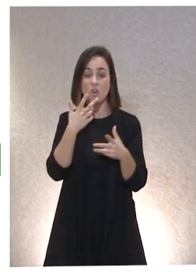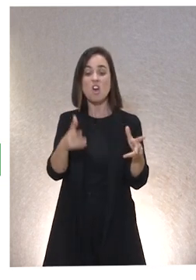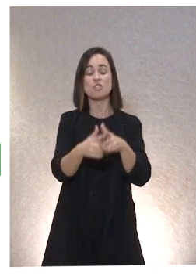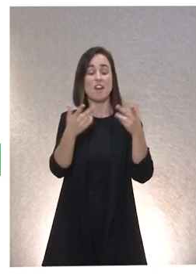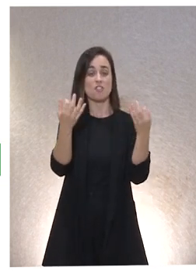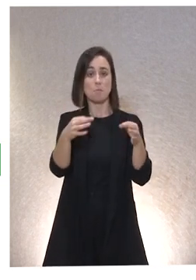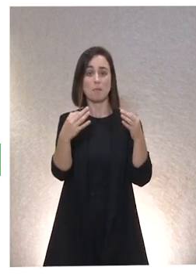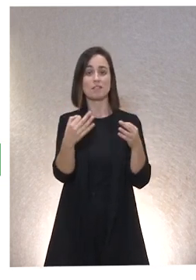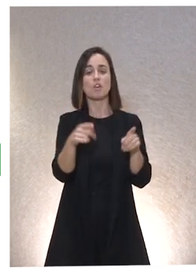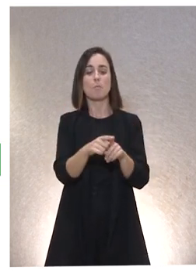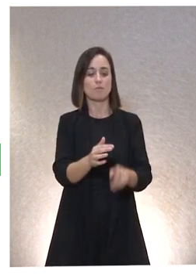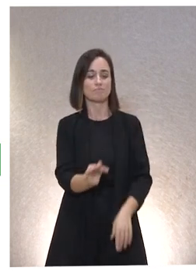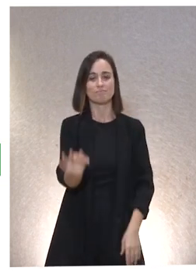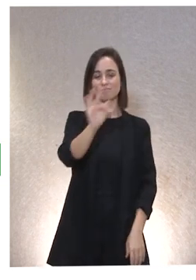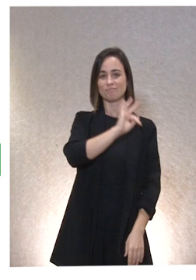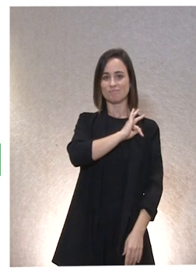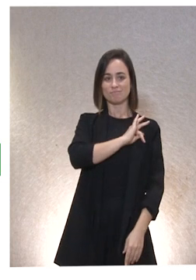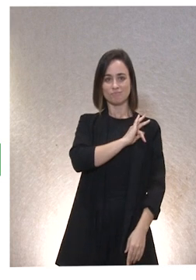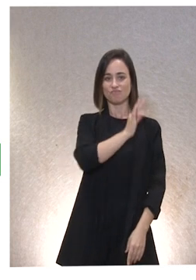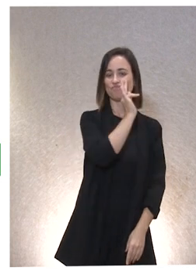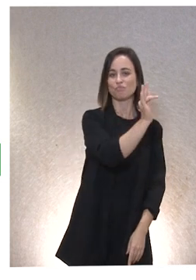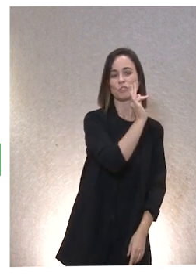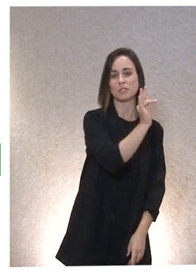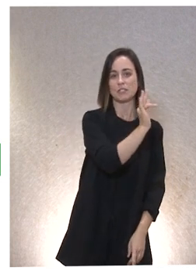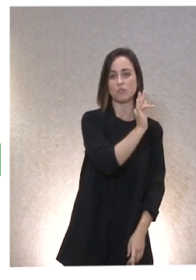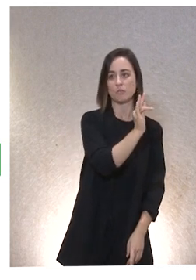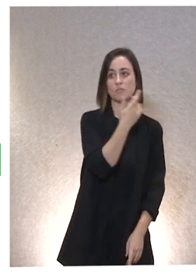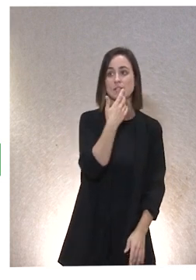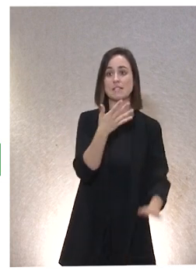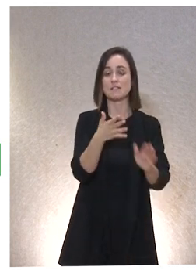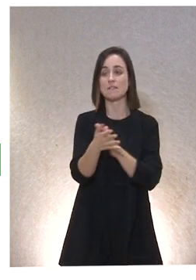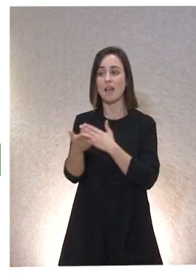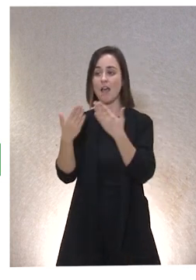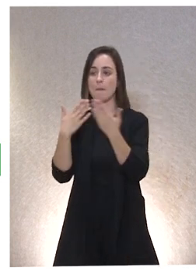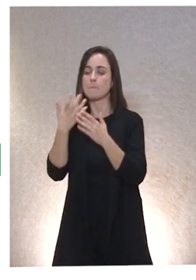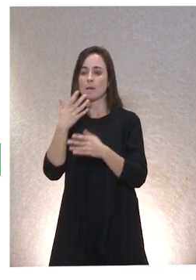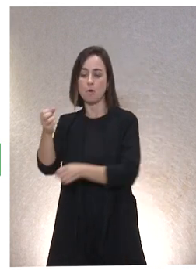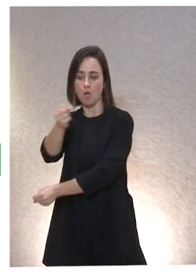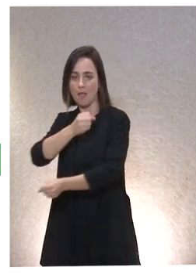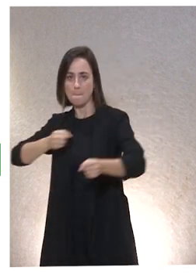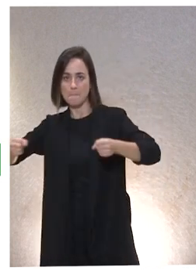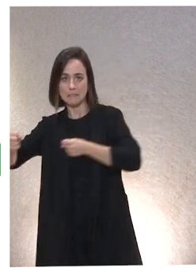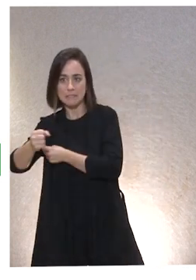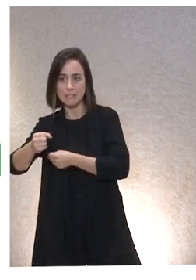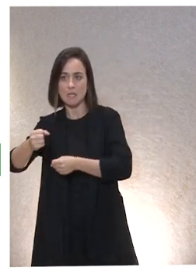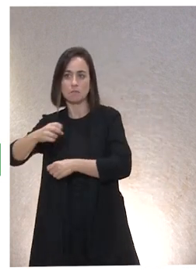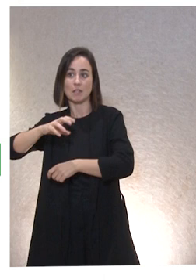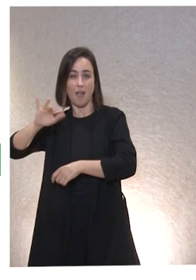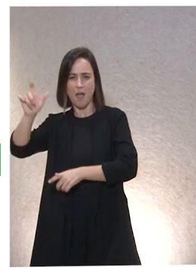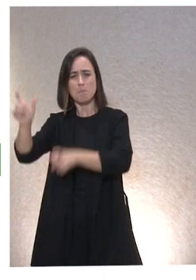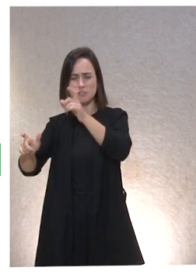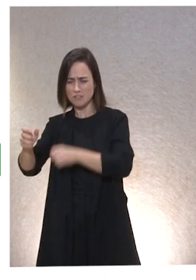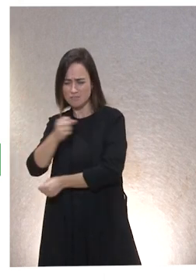aprecia. Pueden tener una capacidad en la relación interhumana de empatía de tal, que es increíble.